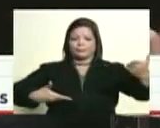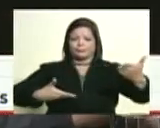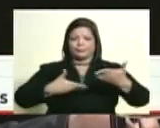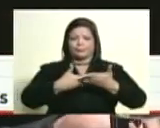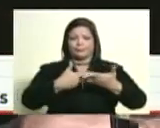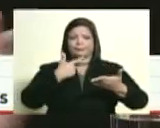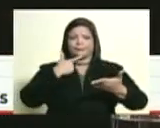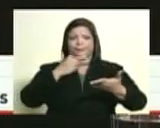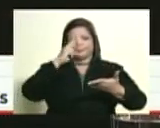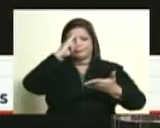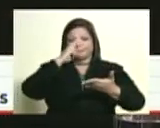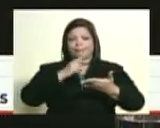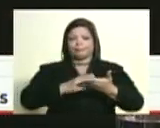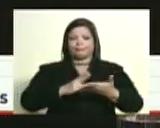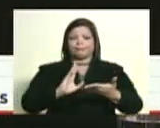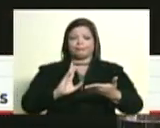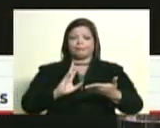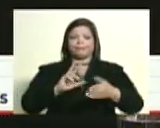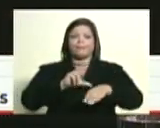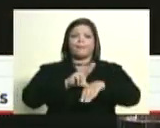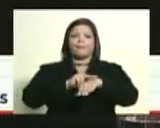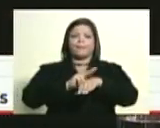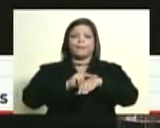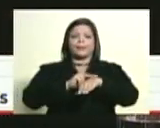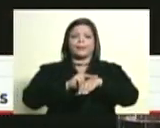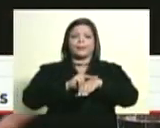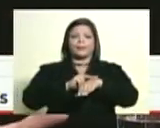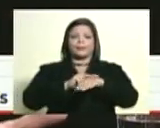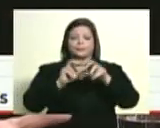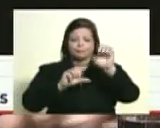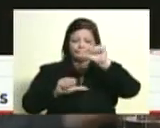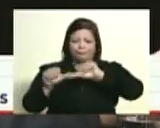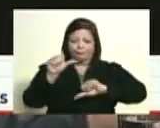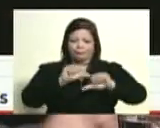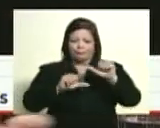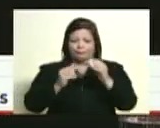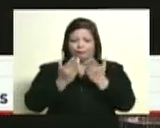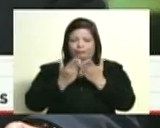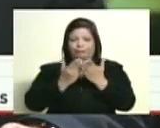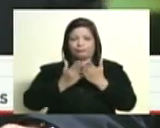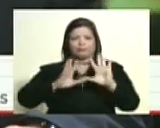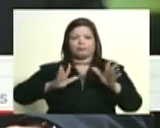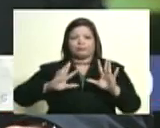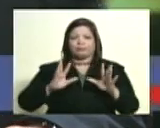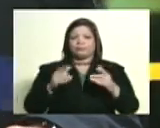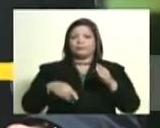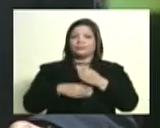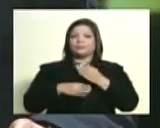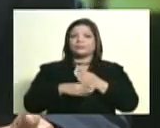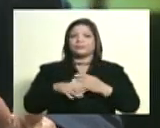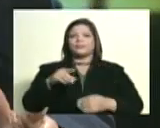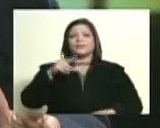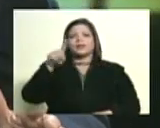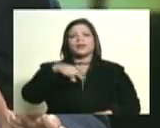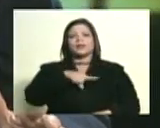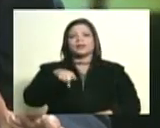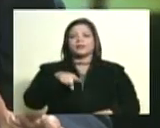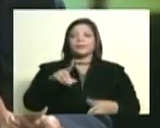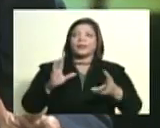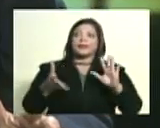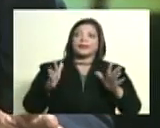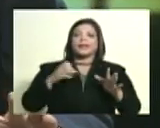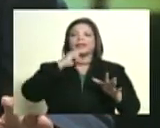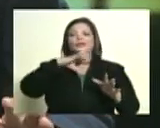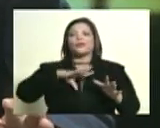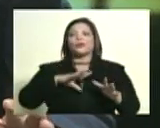Reverén, que fue el médico que tuvo al final y los estudios que lo acompañaron. No se puede hacer historia sobre la base de su puesto, ¿verdad?